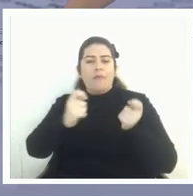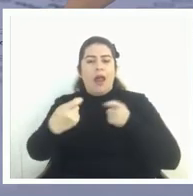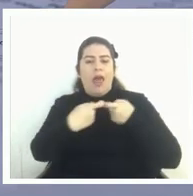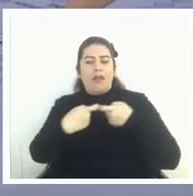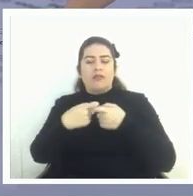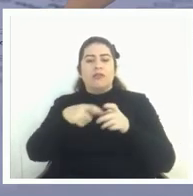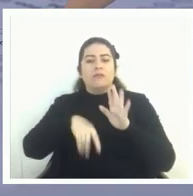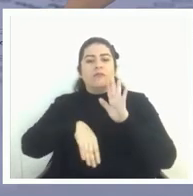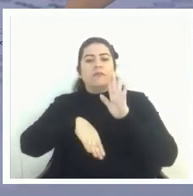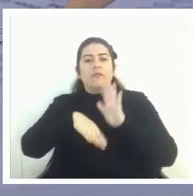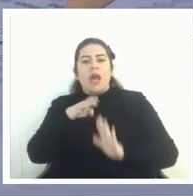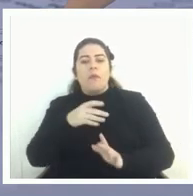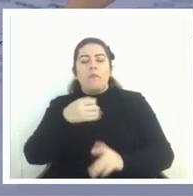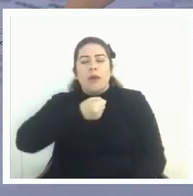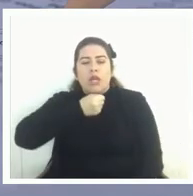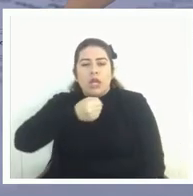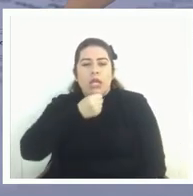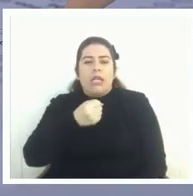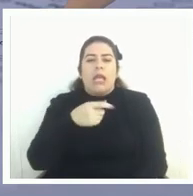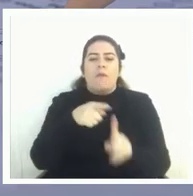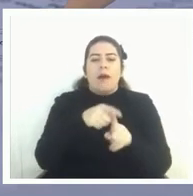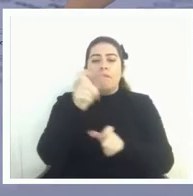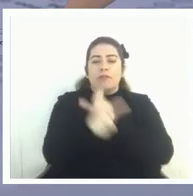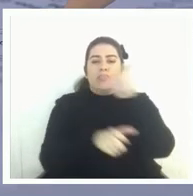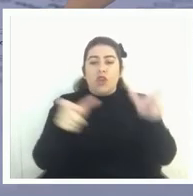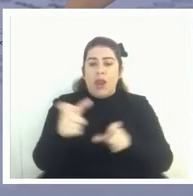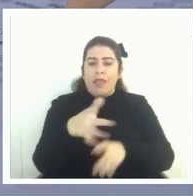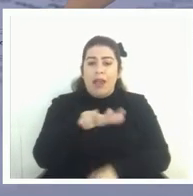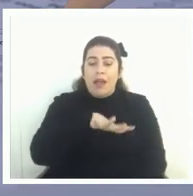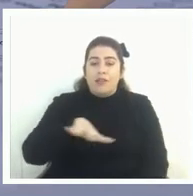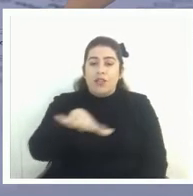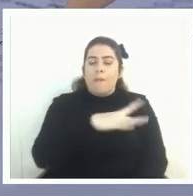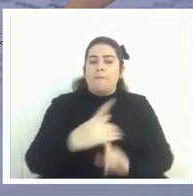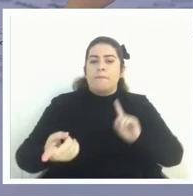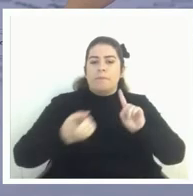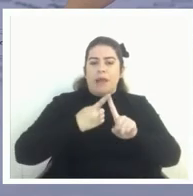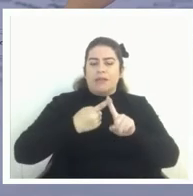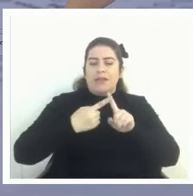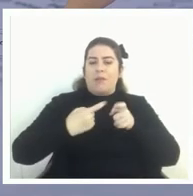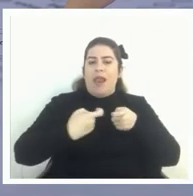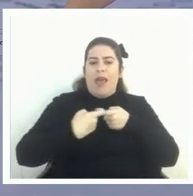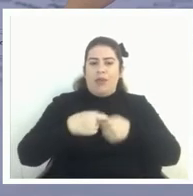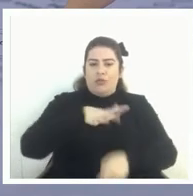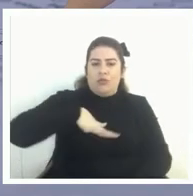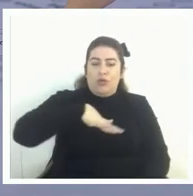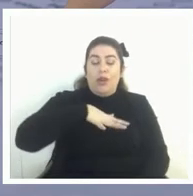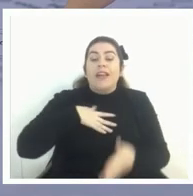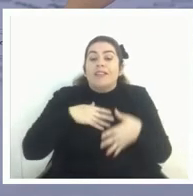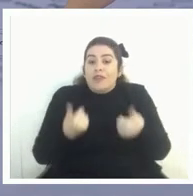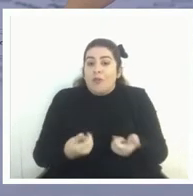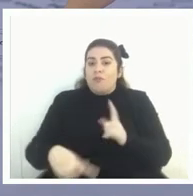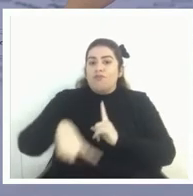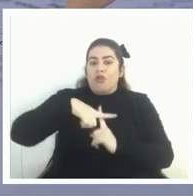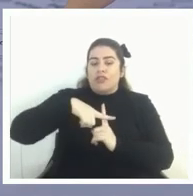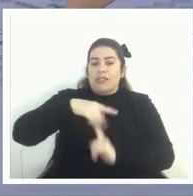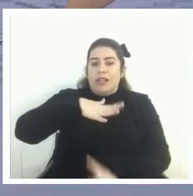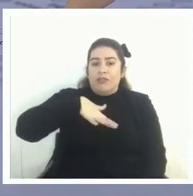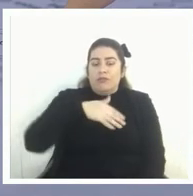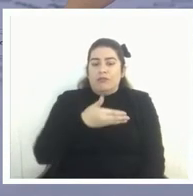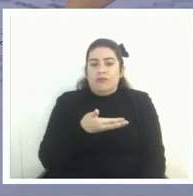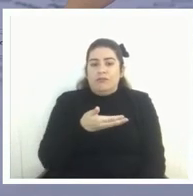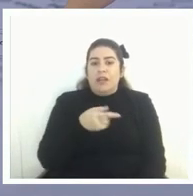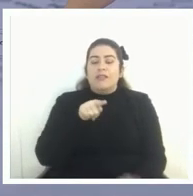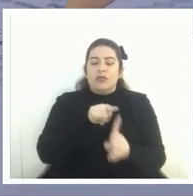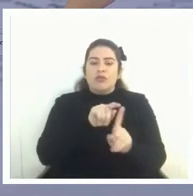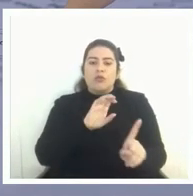periodistas más actores sociales participen en las discusiones lo que es muy bueno y tiene que ver con el cambio cultural